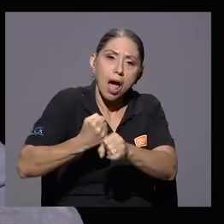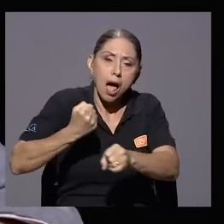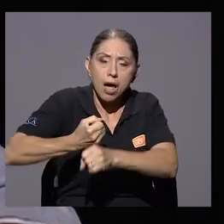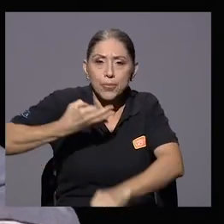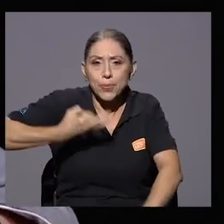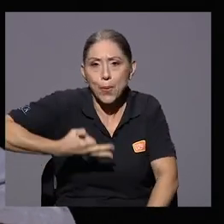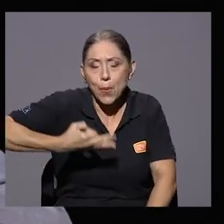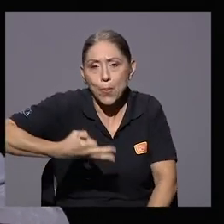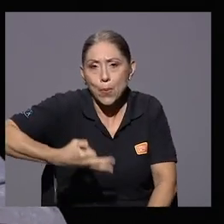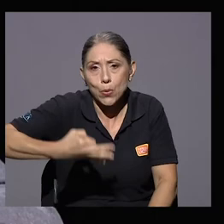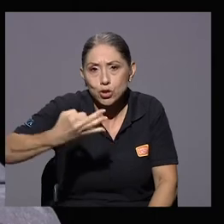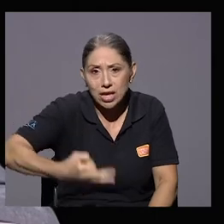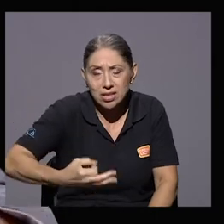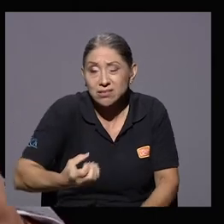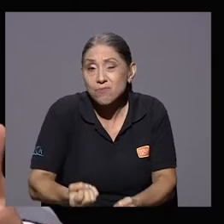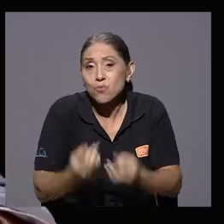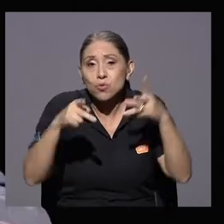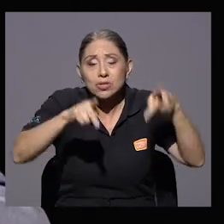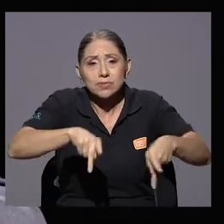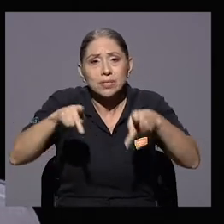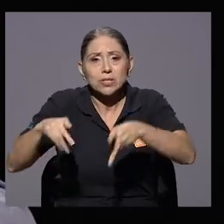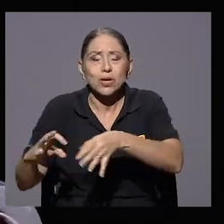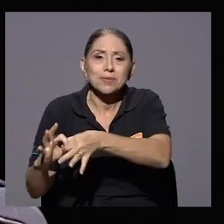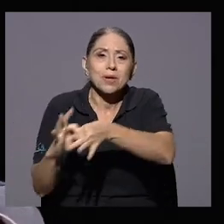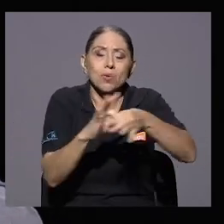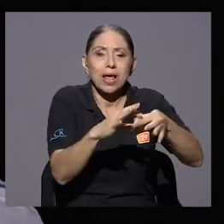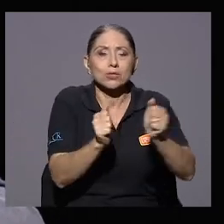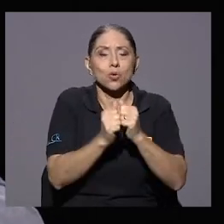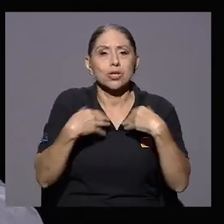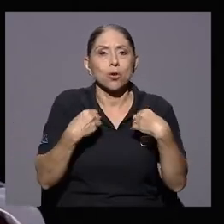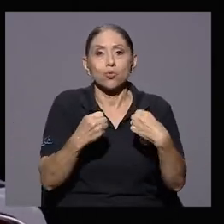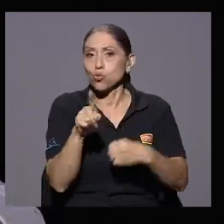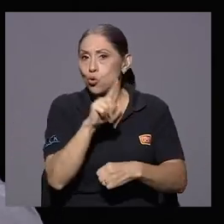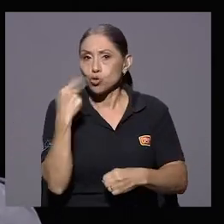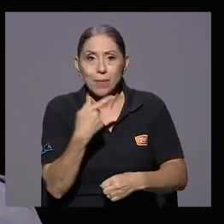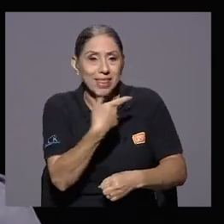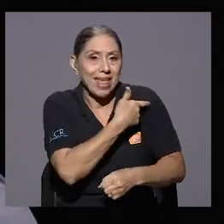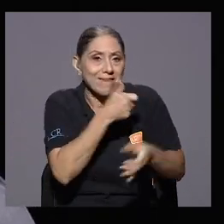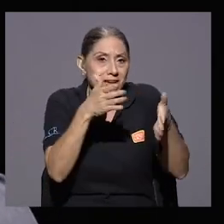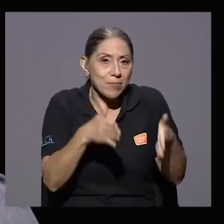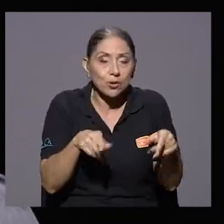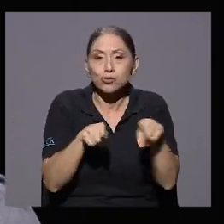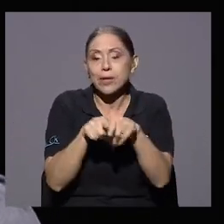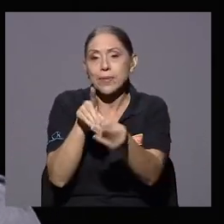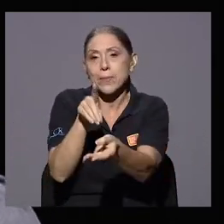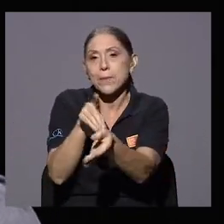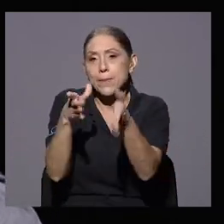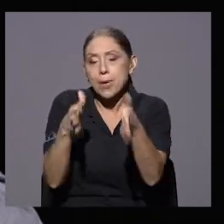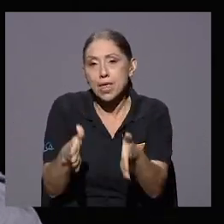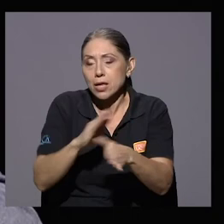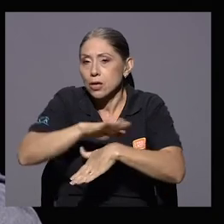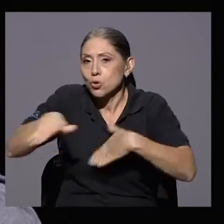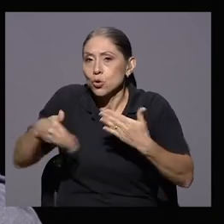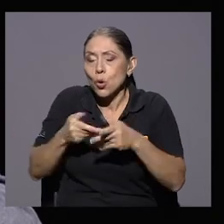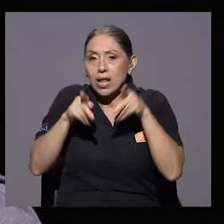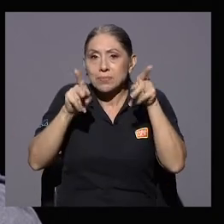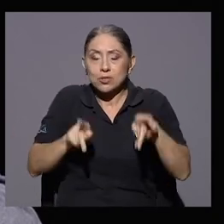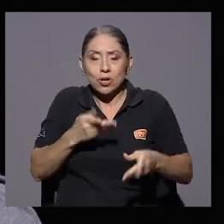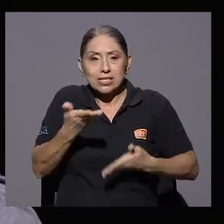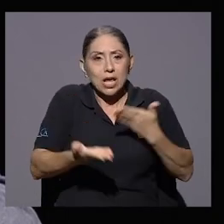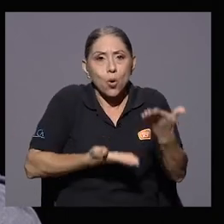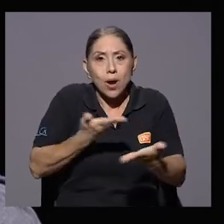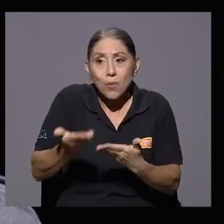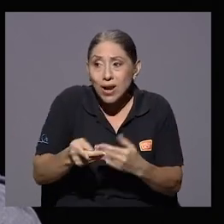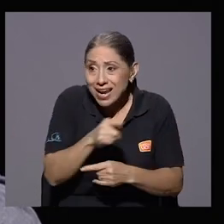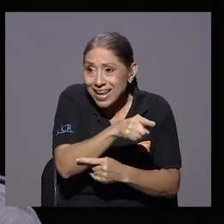gran cantidad de personas vinculadas a la sanidad, no solamente enfermeros, sino médicos, y todas las personas que colaboran, que son categorizados, inclusive, en